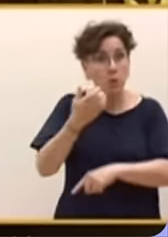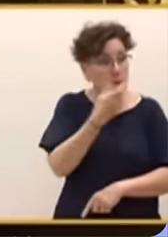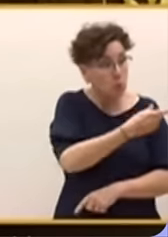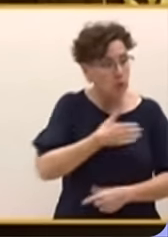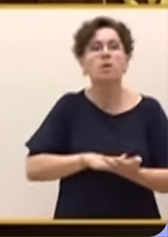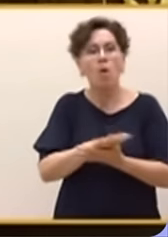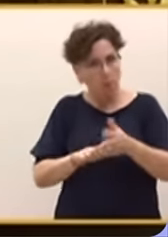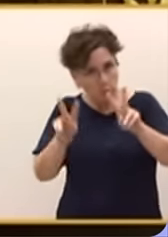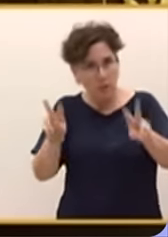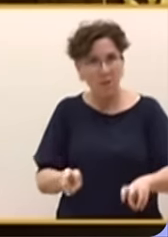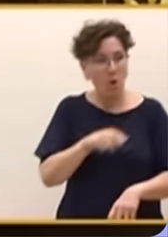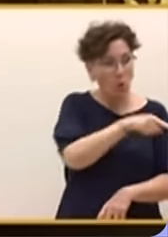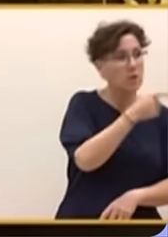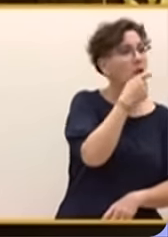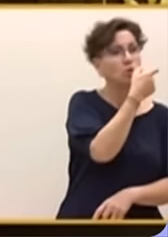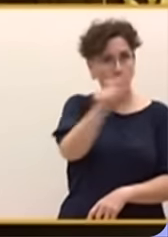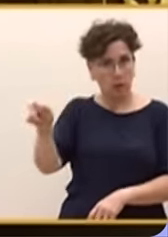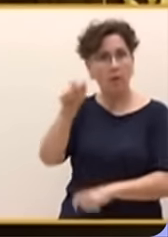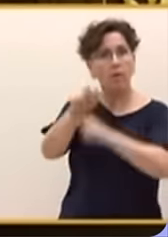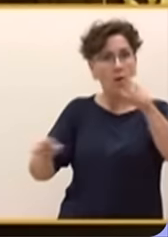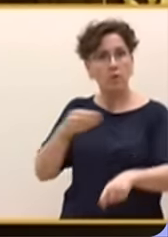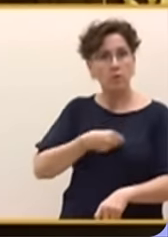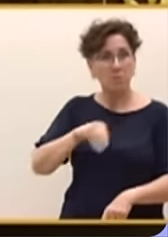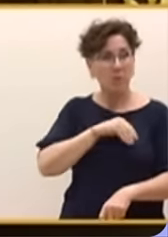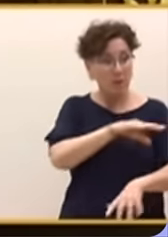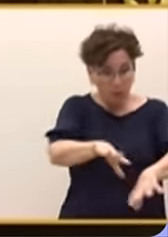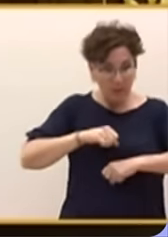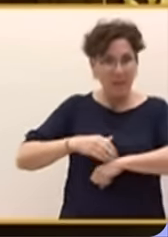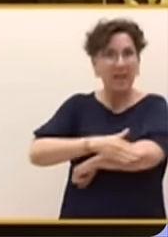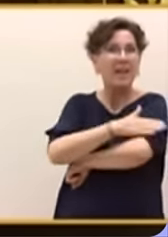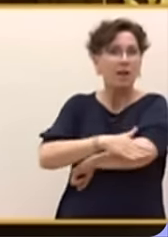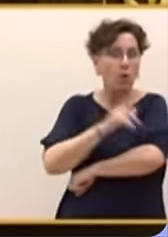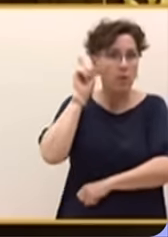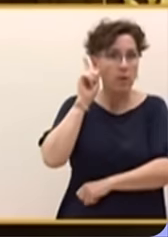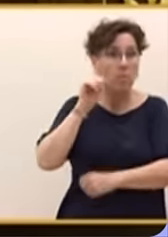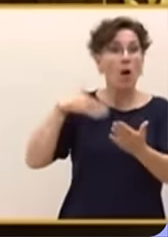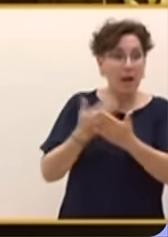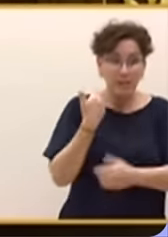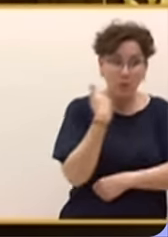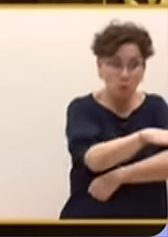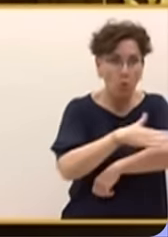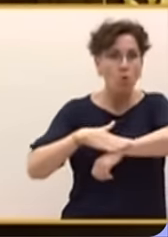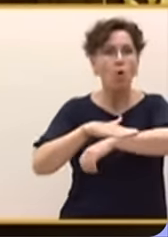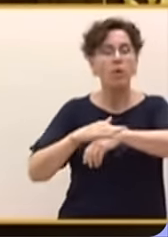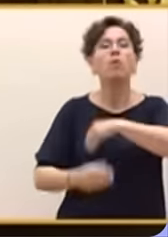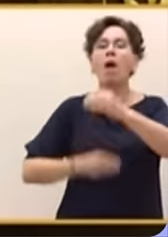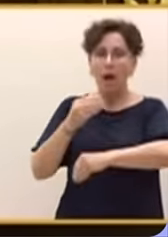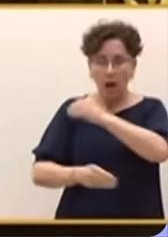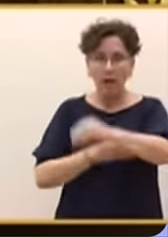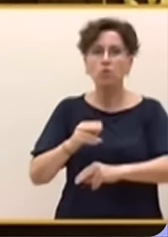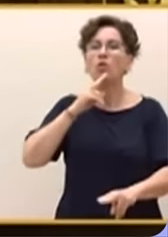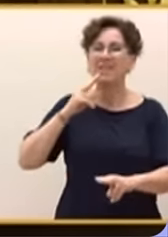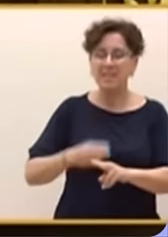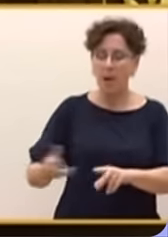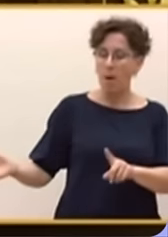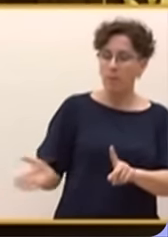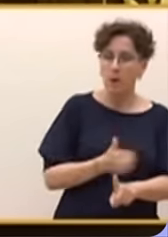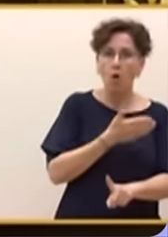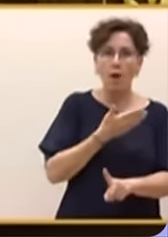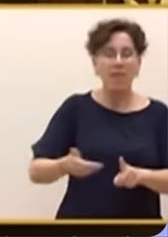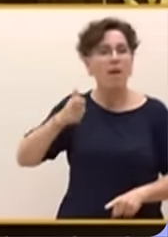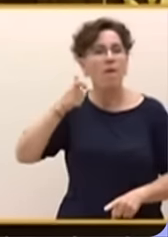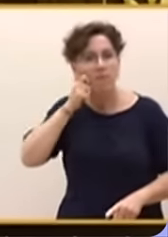Usted no solo ha insultado a los españoles desde el gobierno. Su gobierno ha ejercido la violencia física contra la